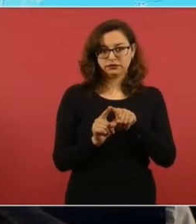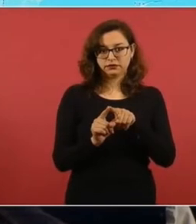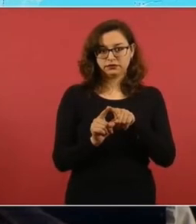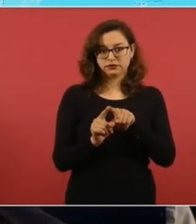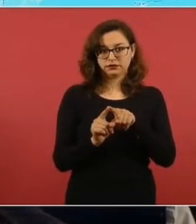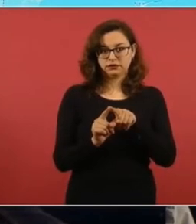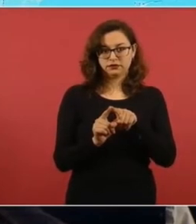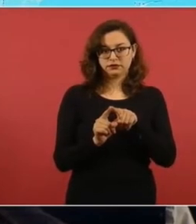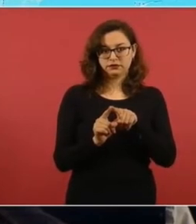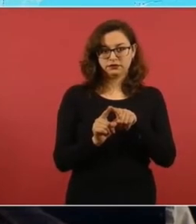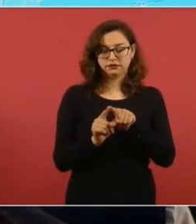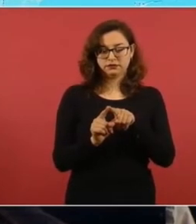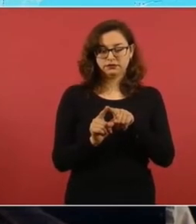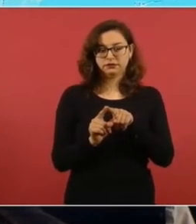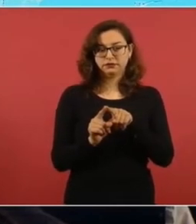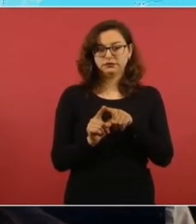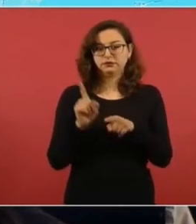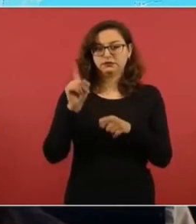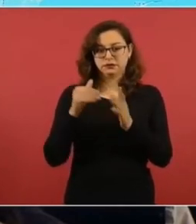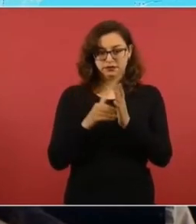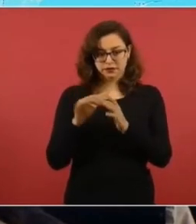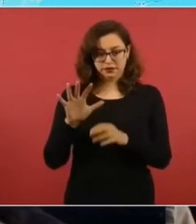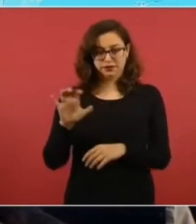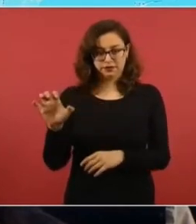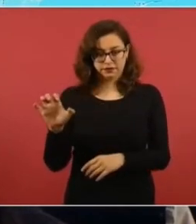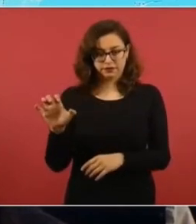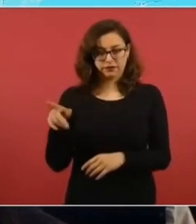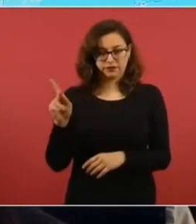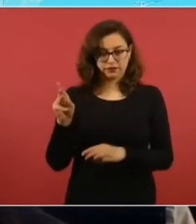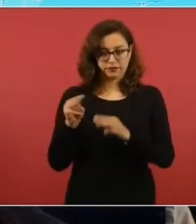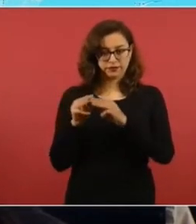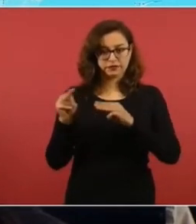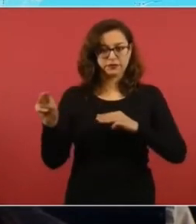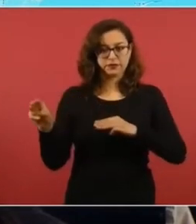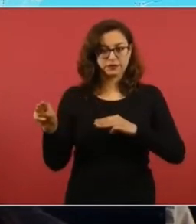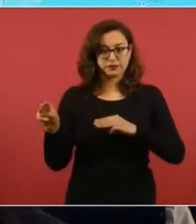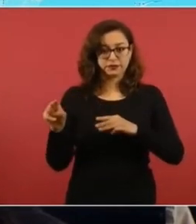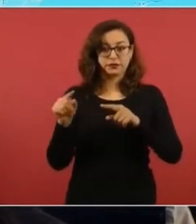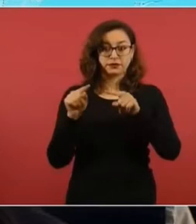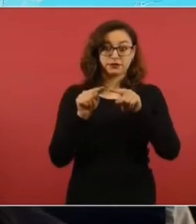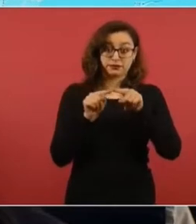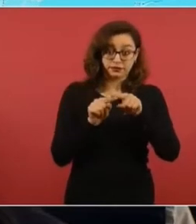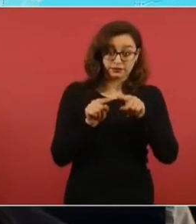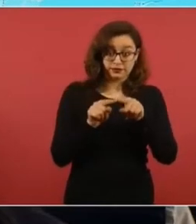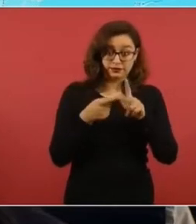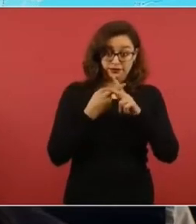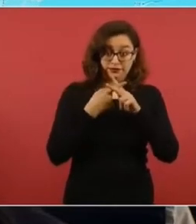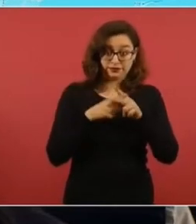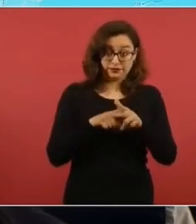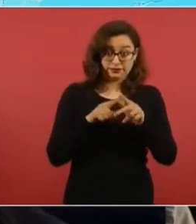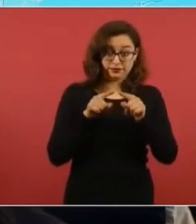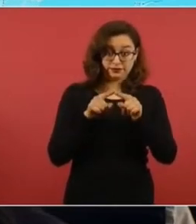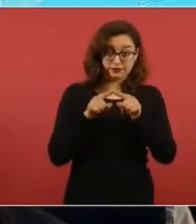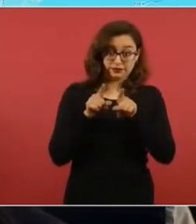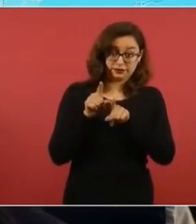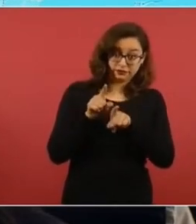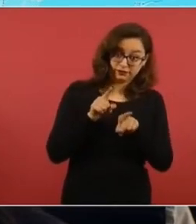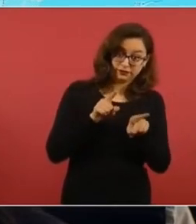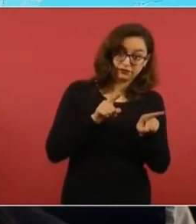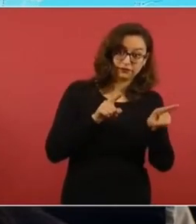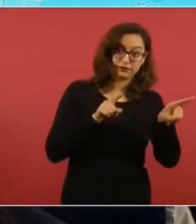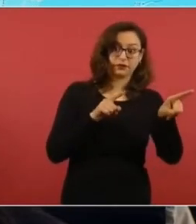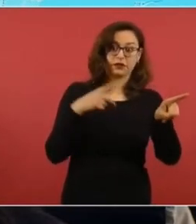aquí. Estos son 1500, pero de aquí a Coatzacoalcos.